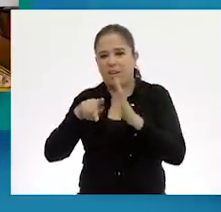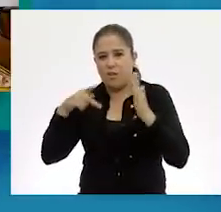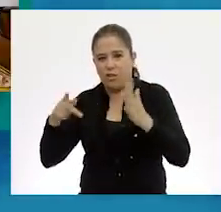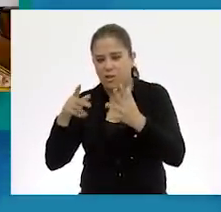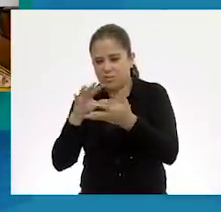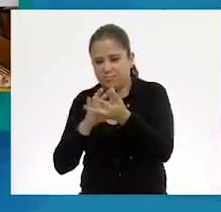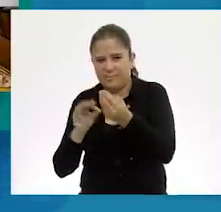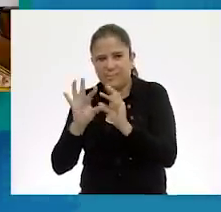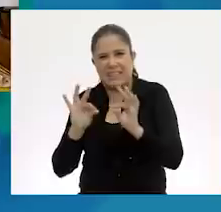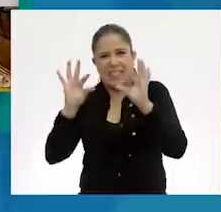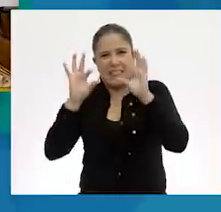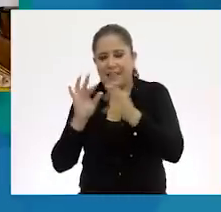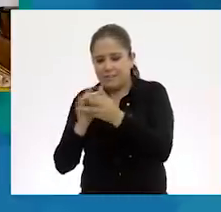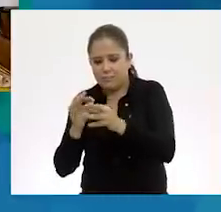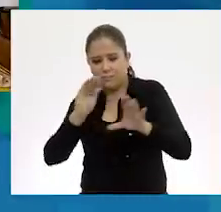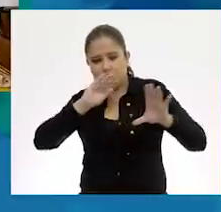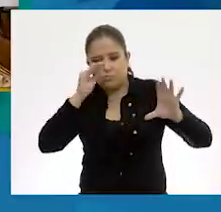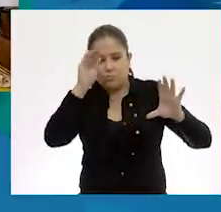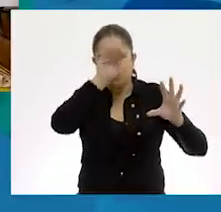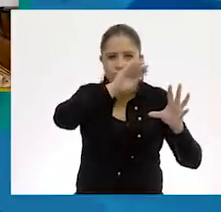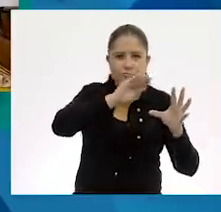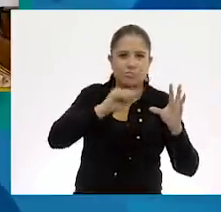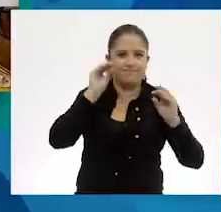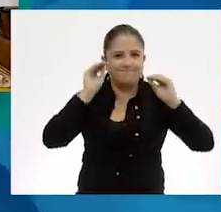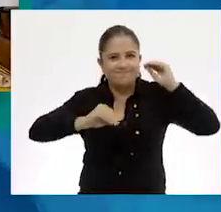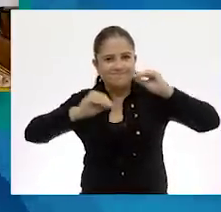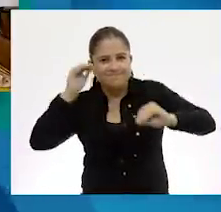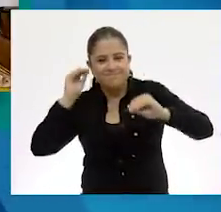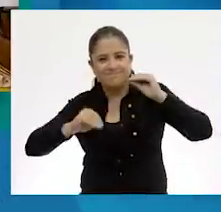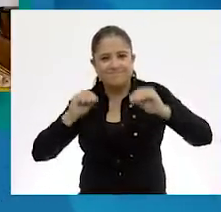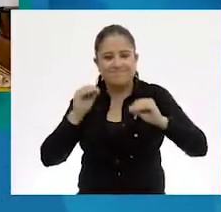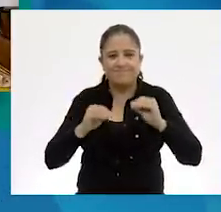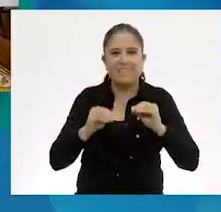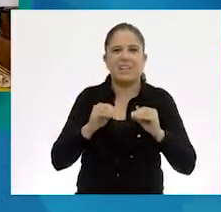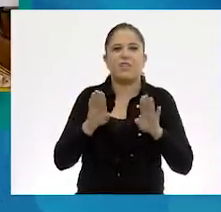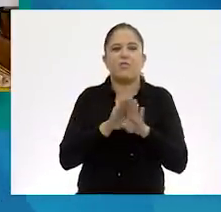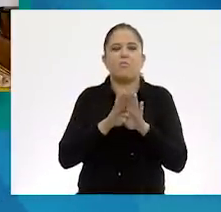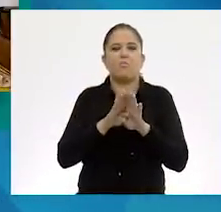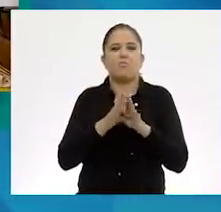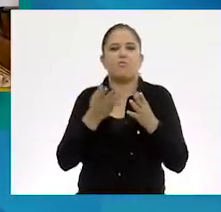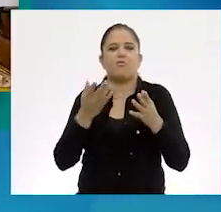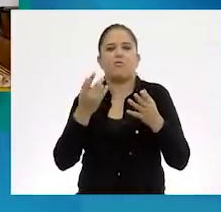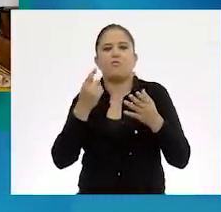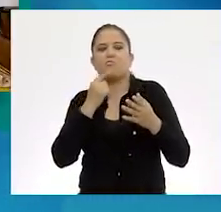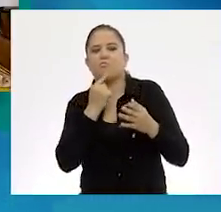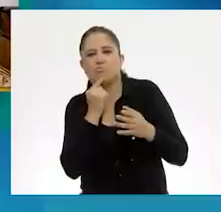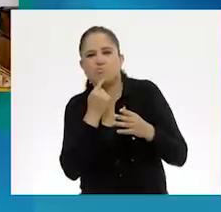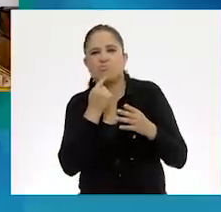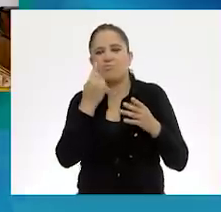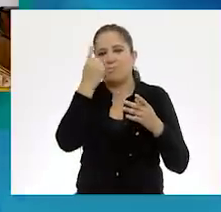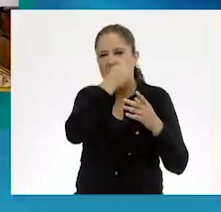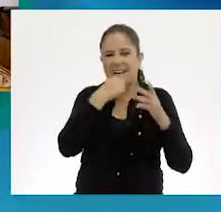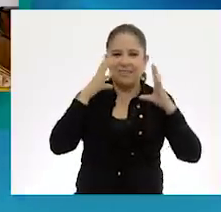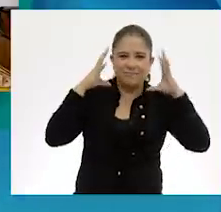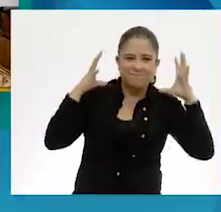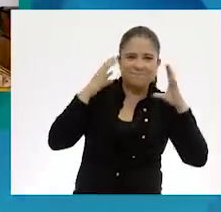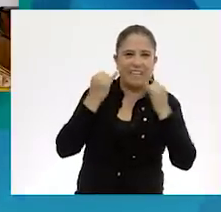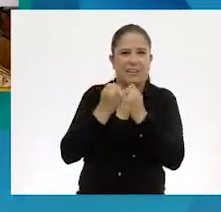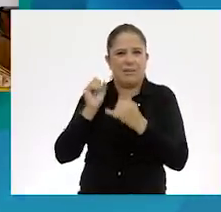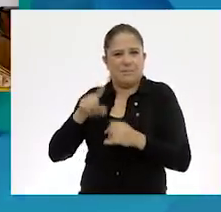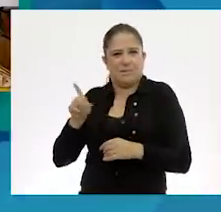pero pues ya para hacer formas o criaturas de mayor formato, ya se emplean